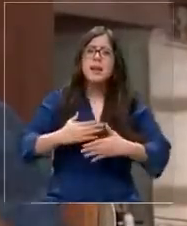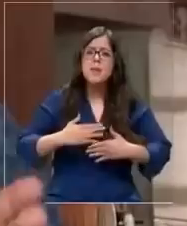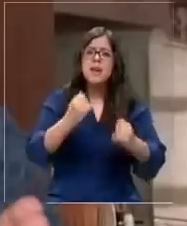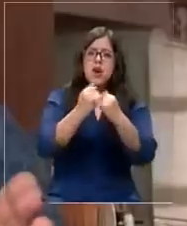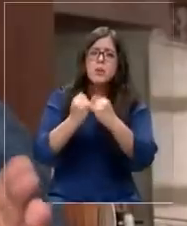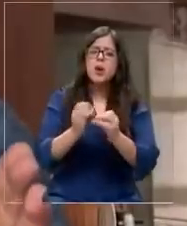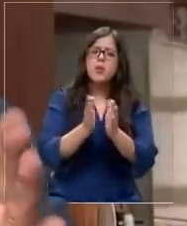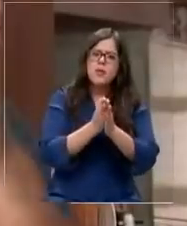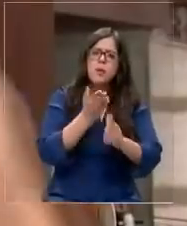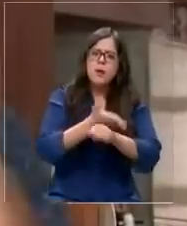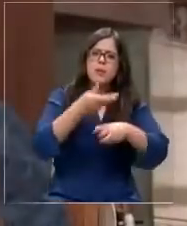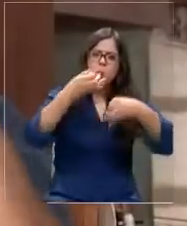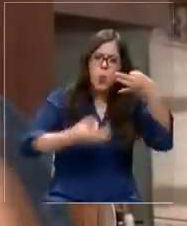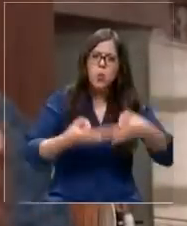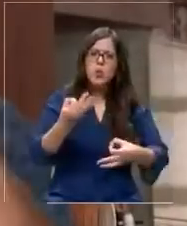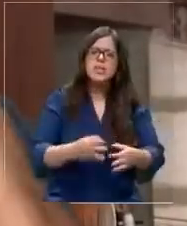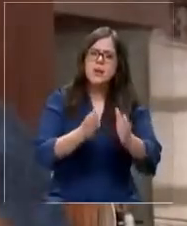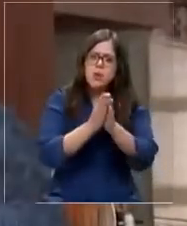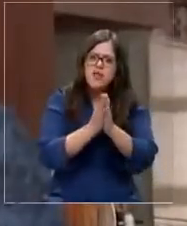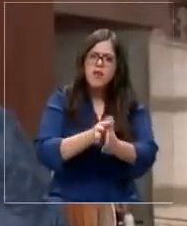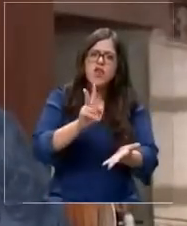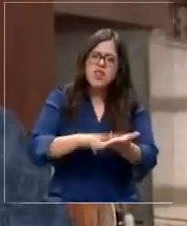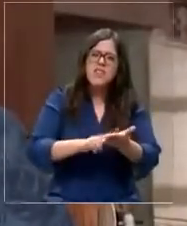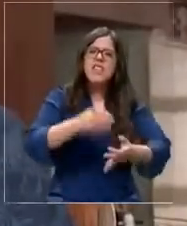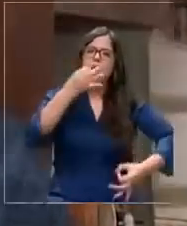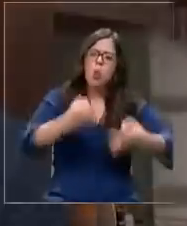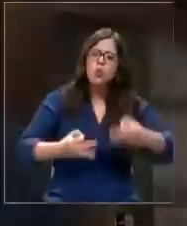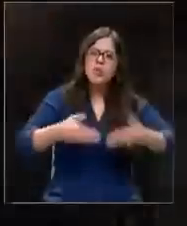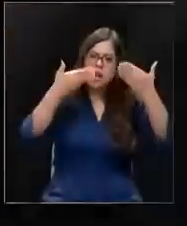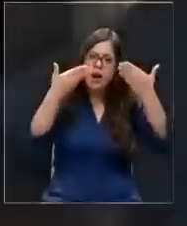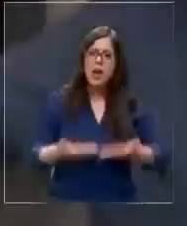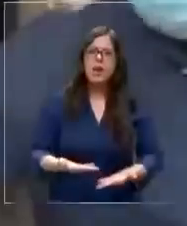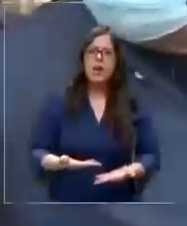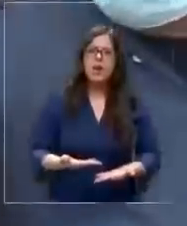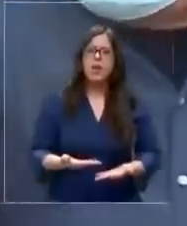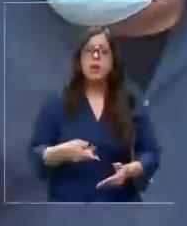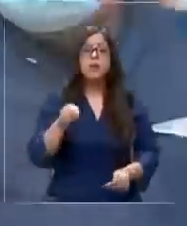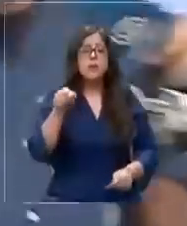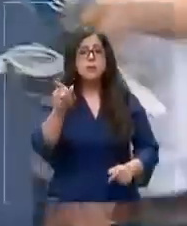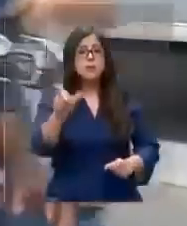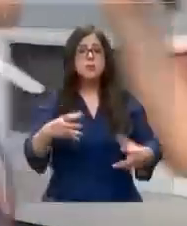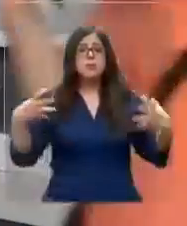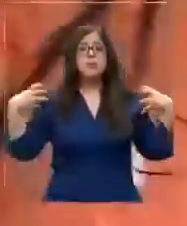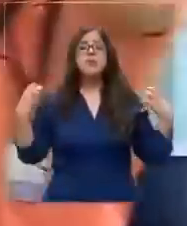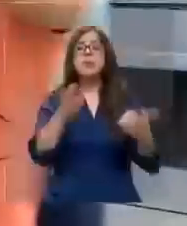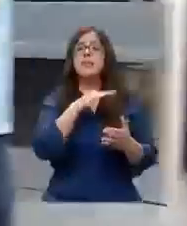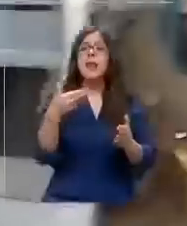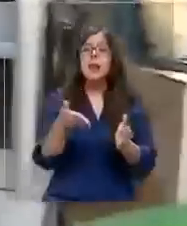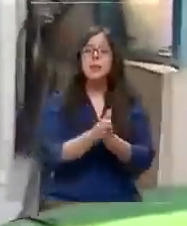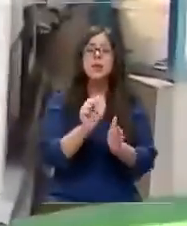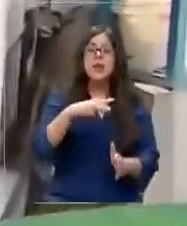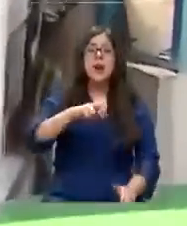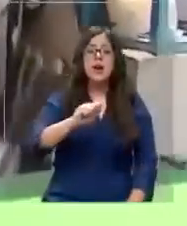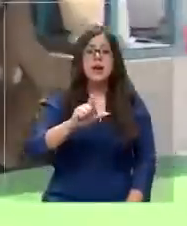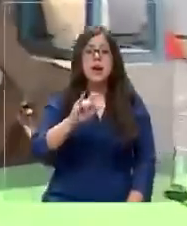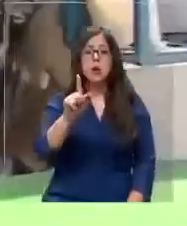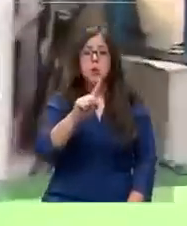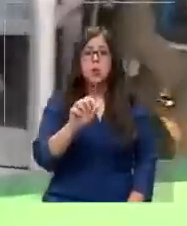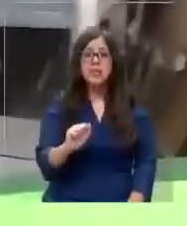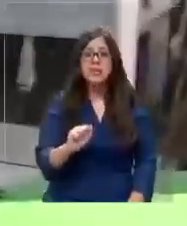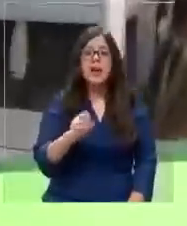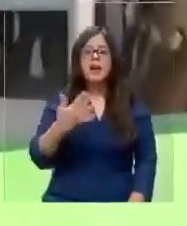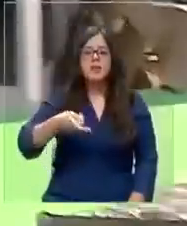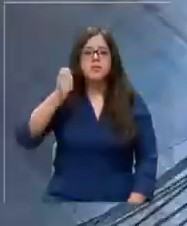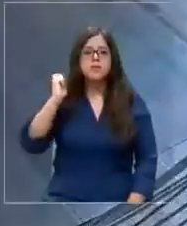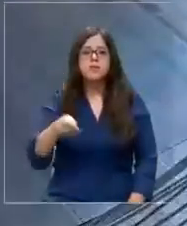sus amigos justicia. Que se haga la verdadera justicia de una vez por todas. El responsable de la muerte de Ana Luisa, Guzmán Contreras, fue